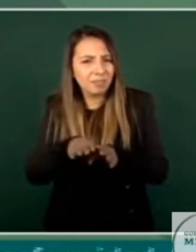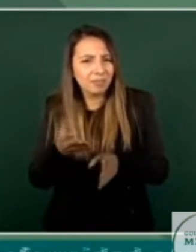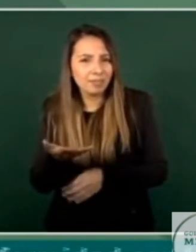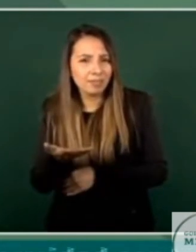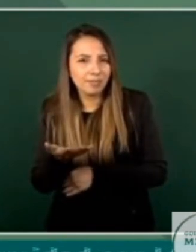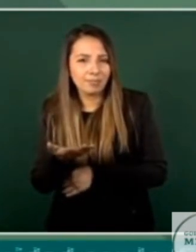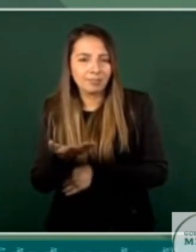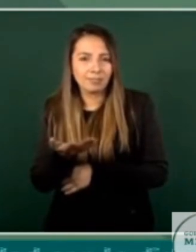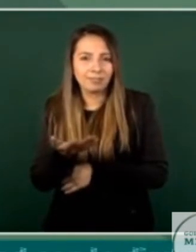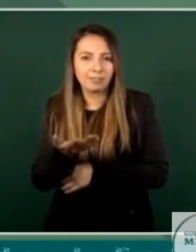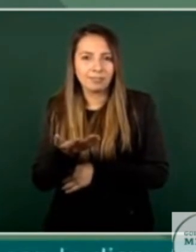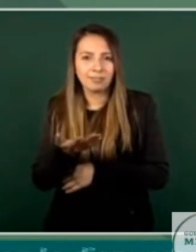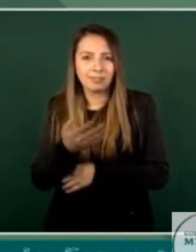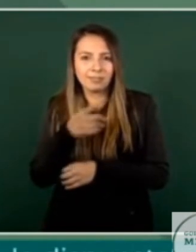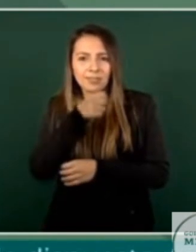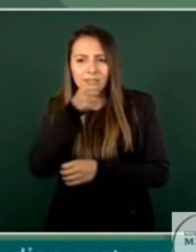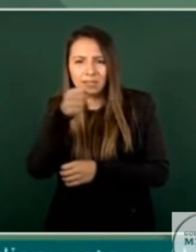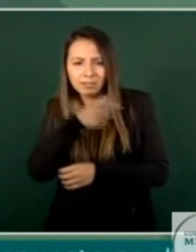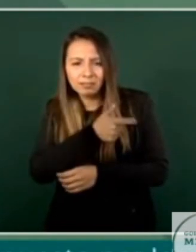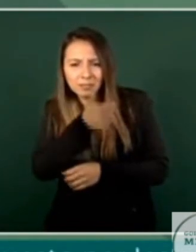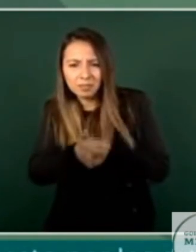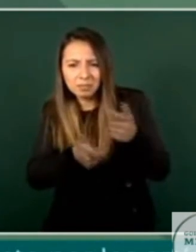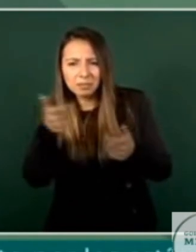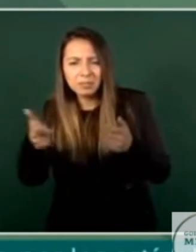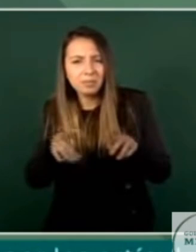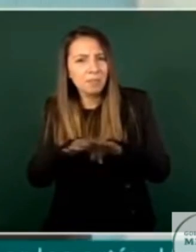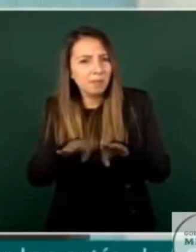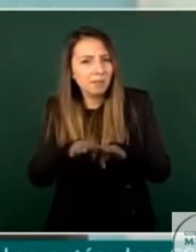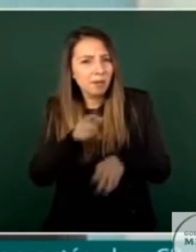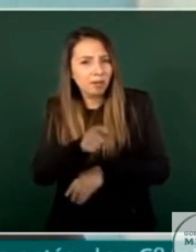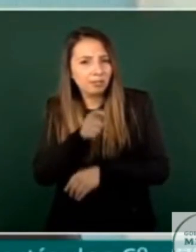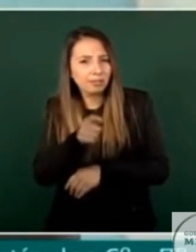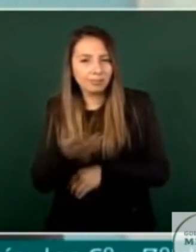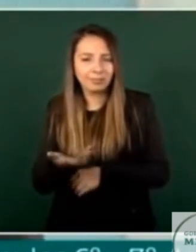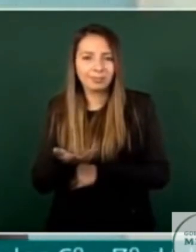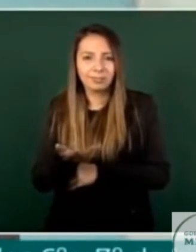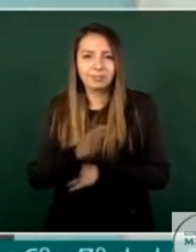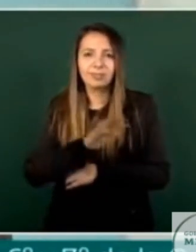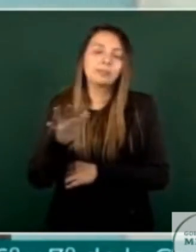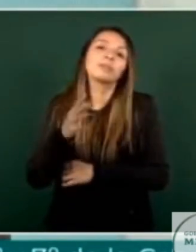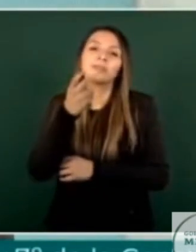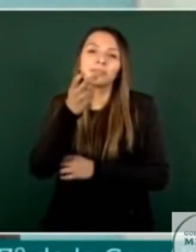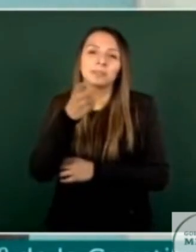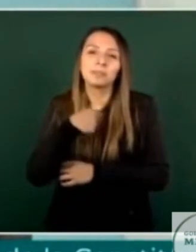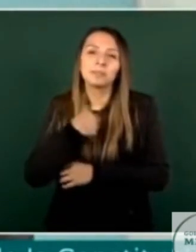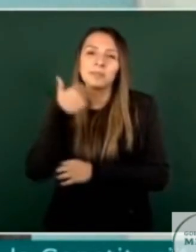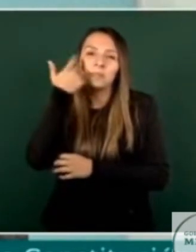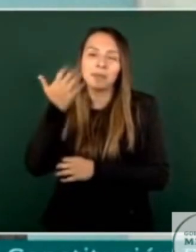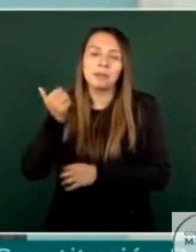de los medios entonces quería yo aprovechar para